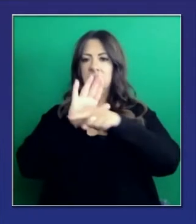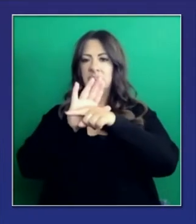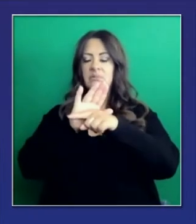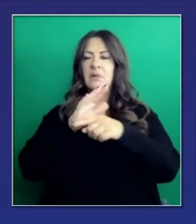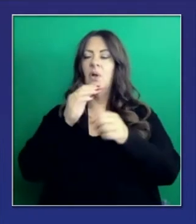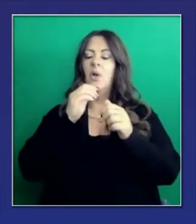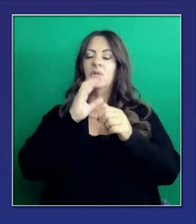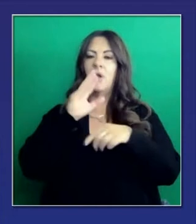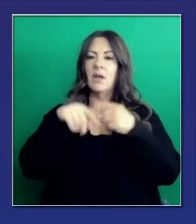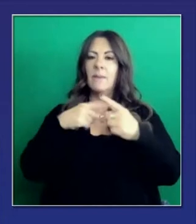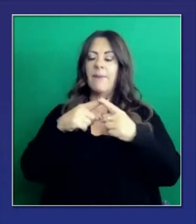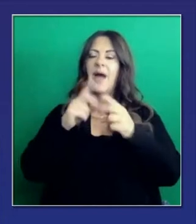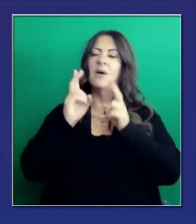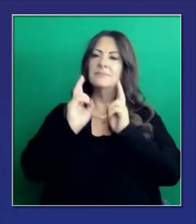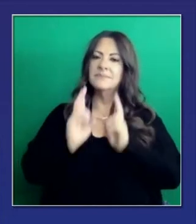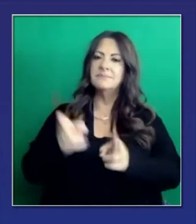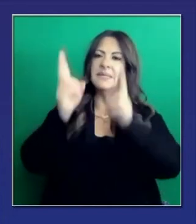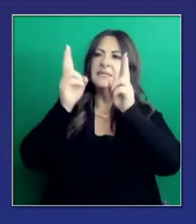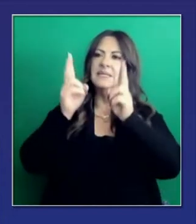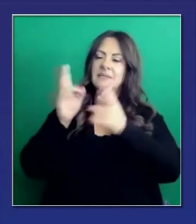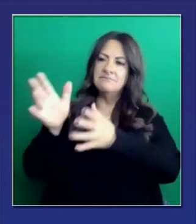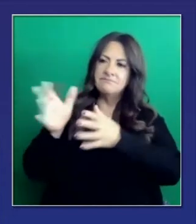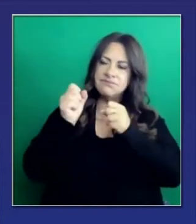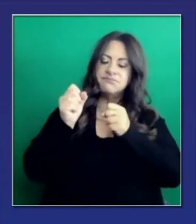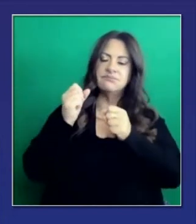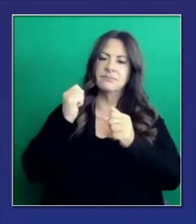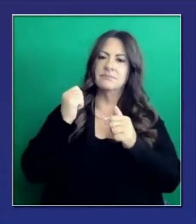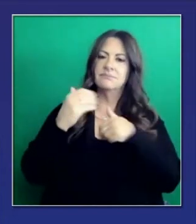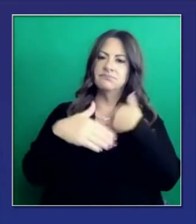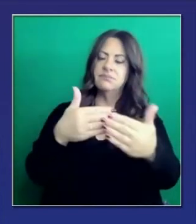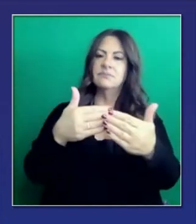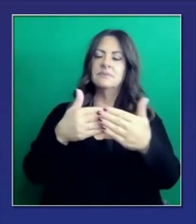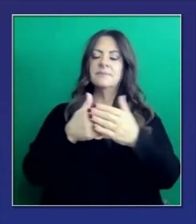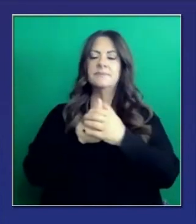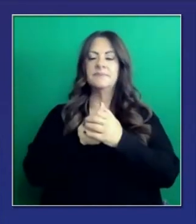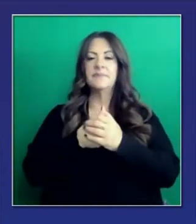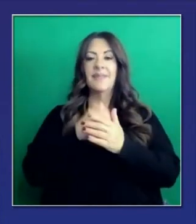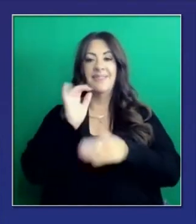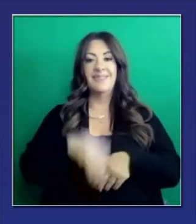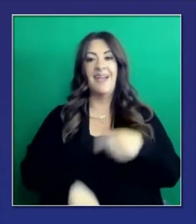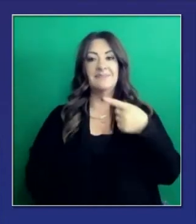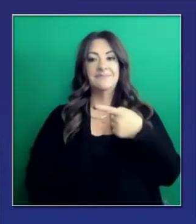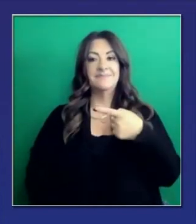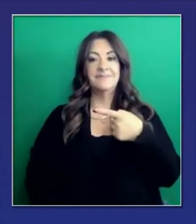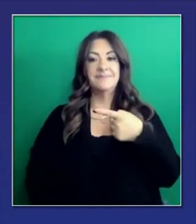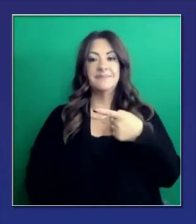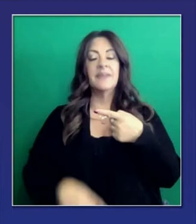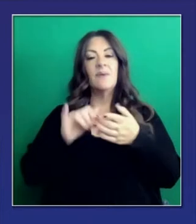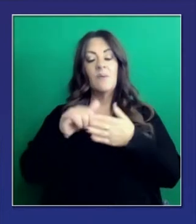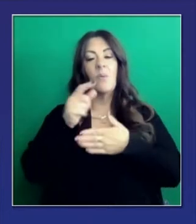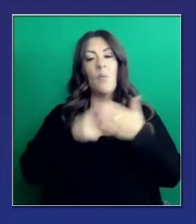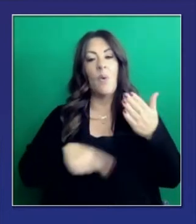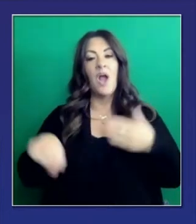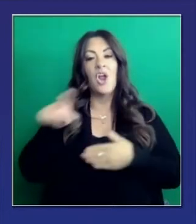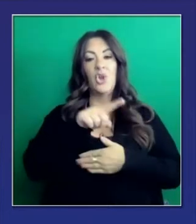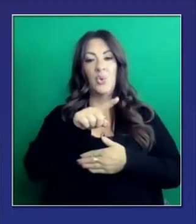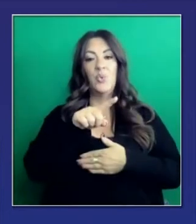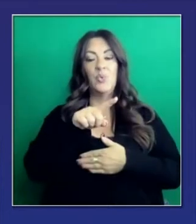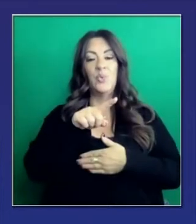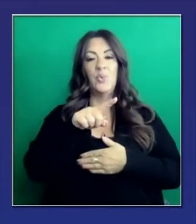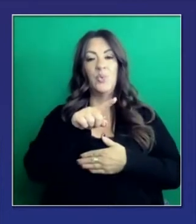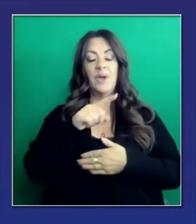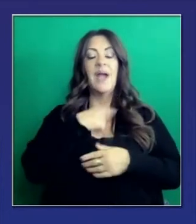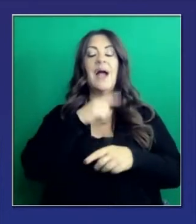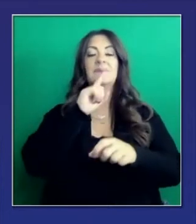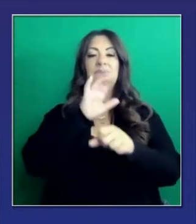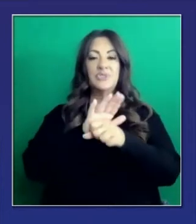y desventajas en cuanto a velocidad, en cuanto a eficiencia. Y miren esta transparencia que demuestra lo que ustedes individuos, y